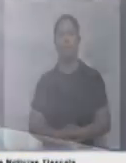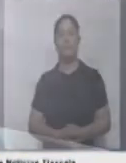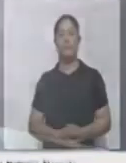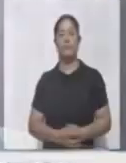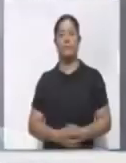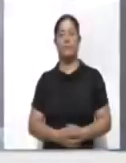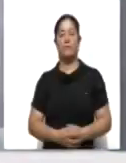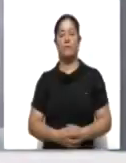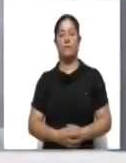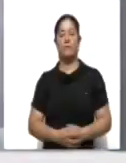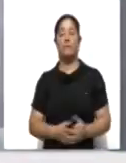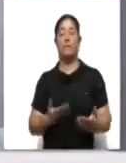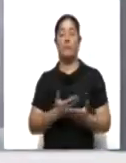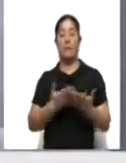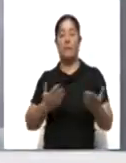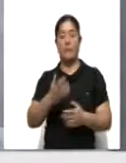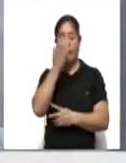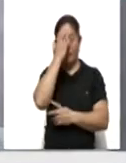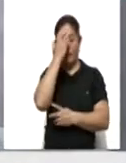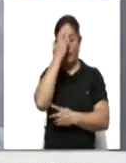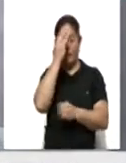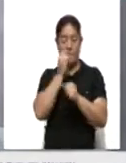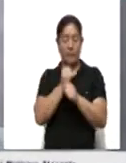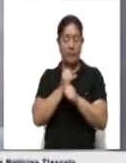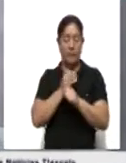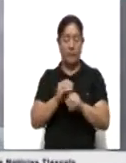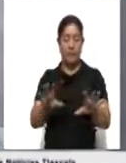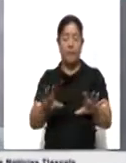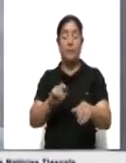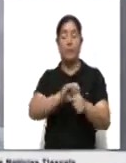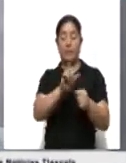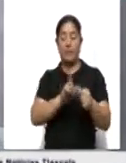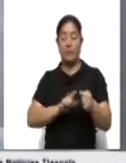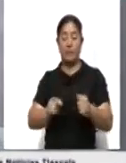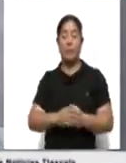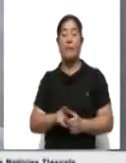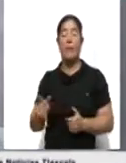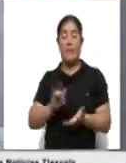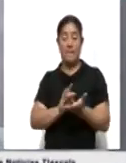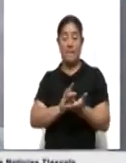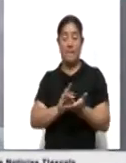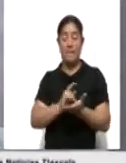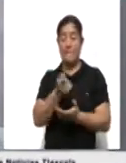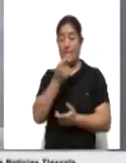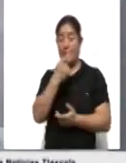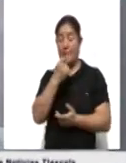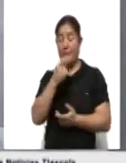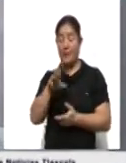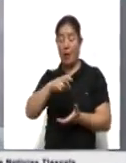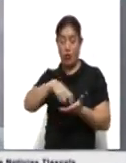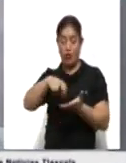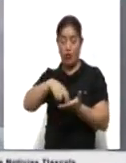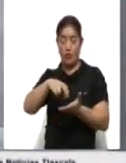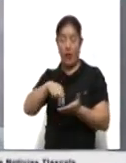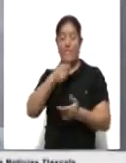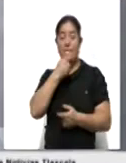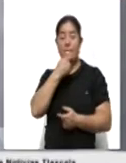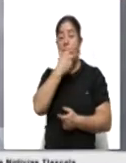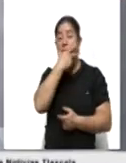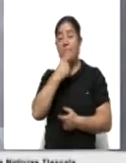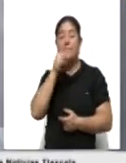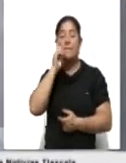Vamos ahora a conocer la información nacional alista en informes sobre medicinas adquiridas para niñas y niños con cáncer.